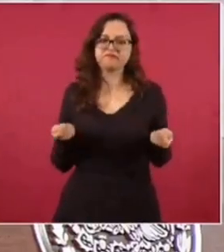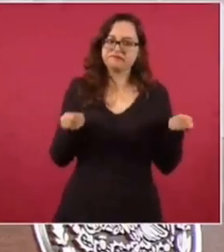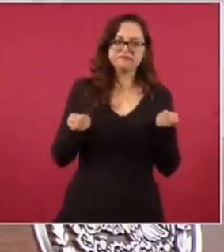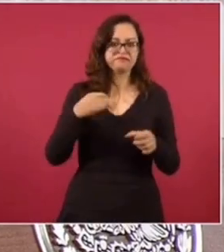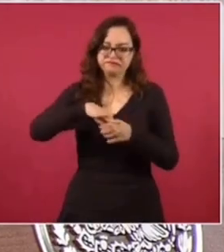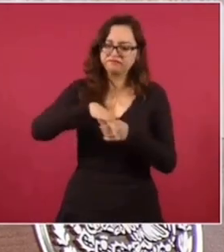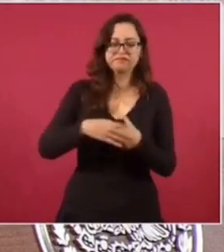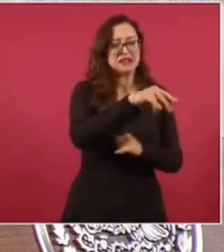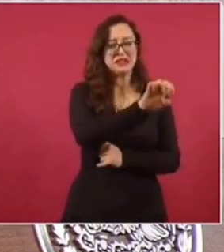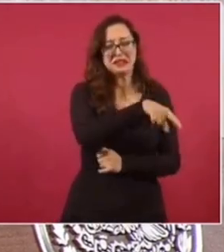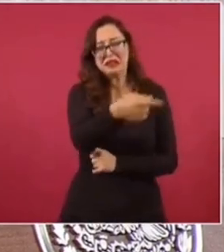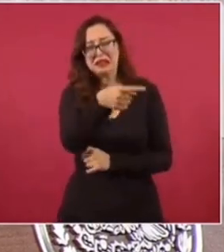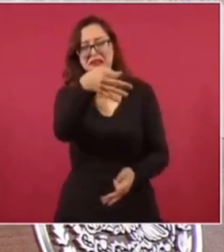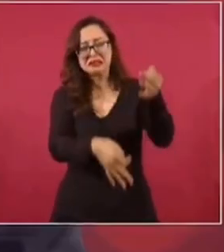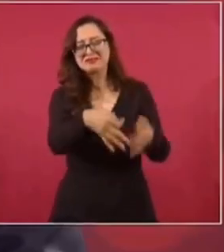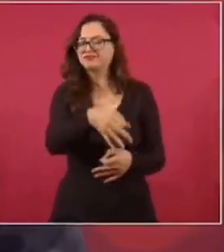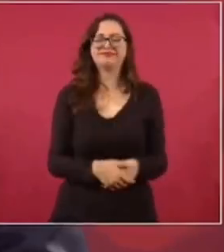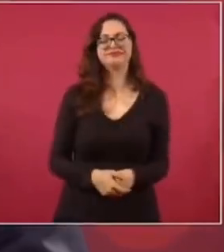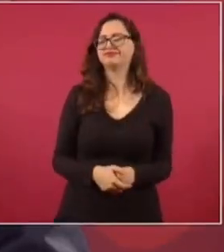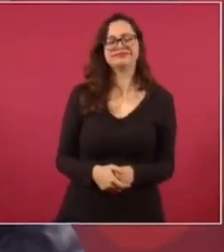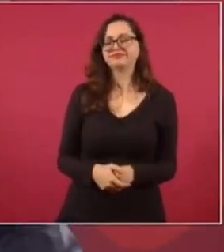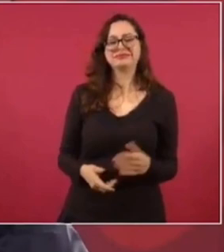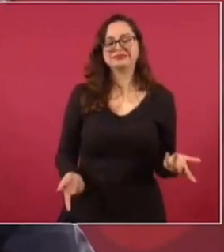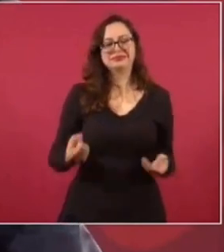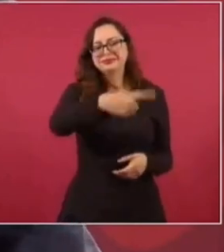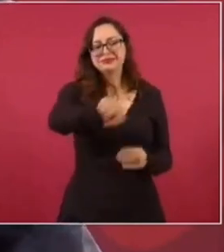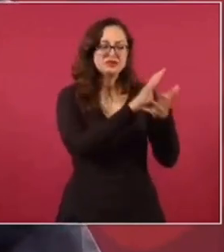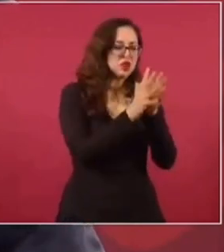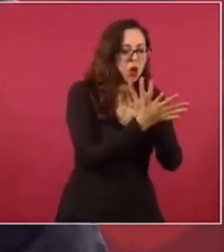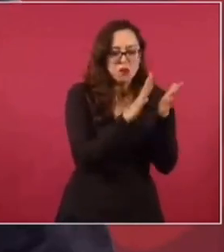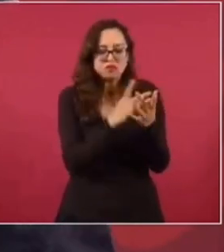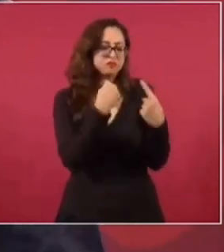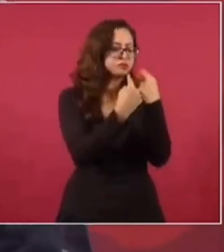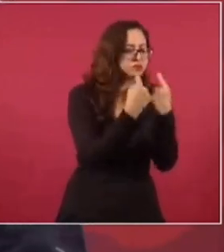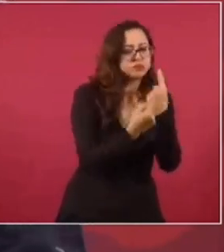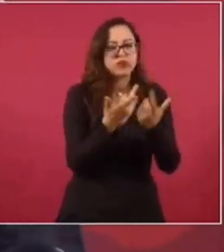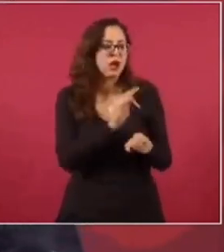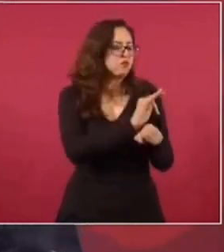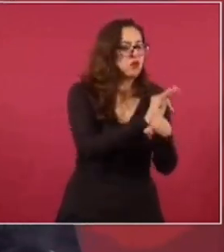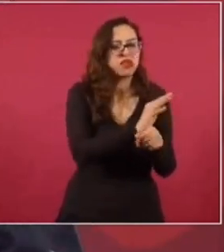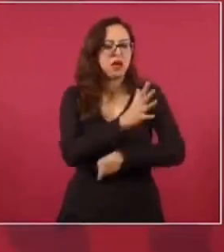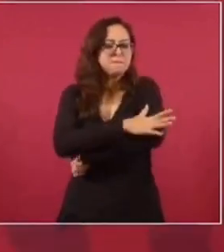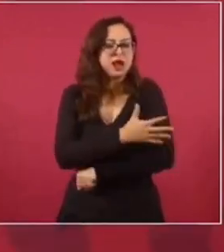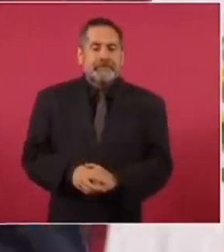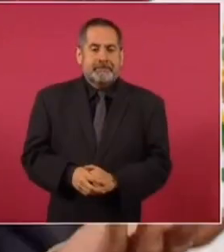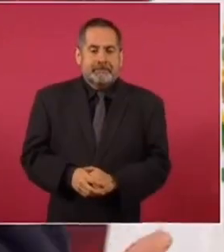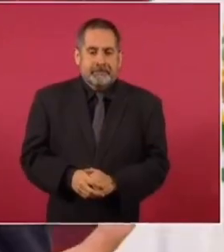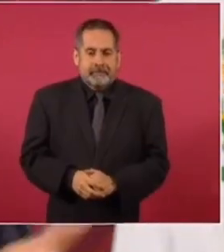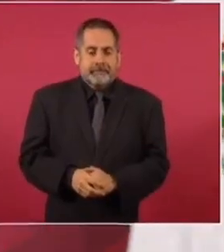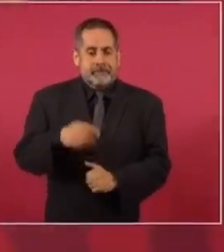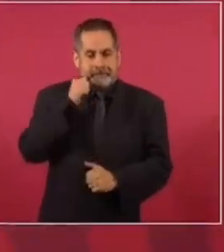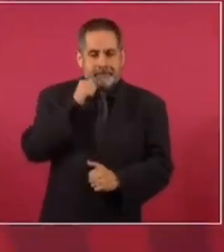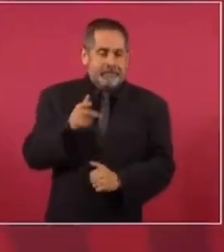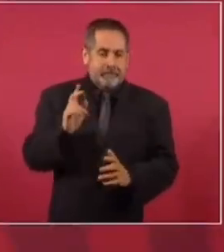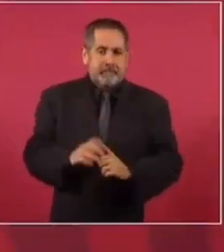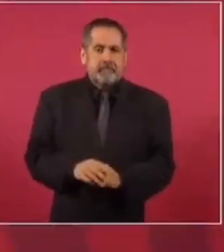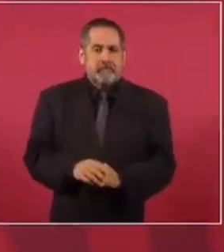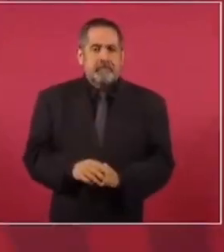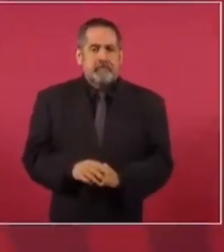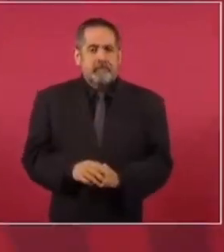no por ellos. Ellos siempre andan buscando favorecer a los potentados. No,